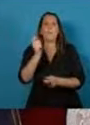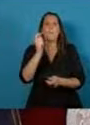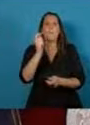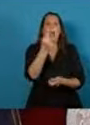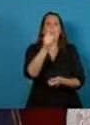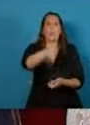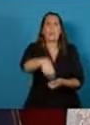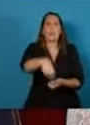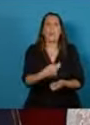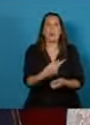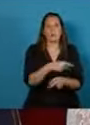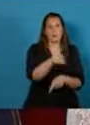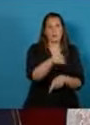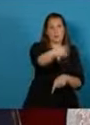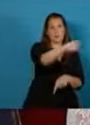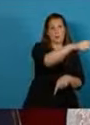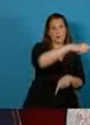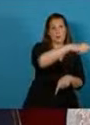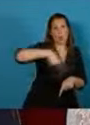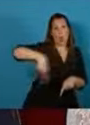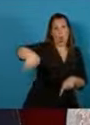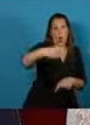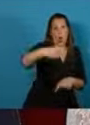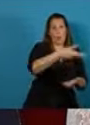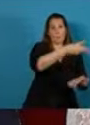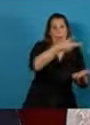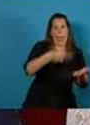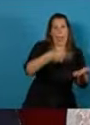vamos a invertir